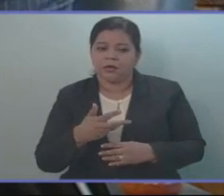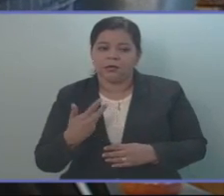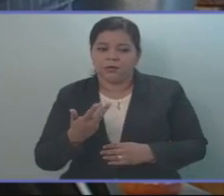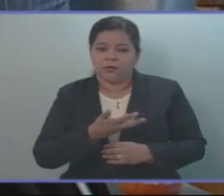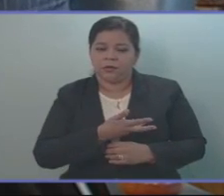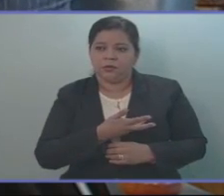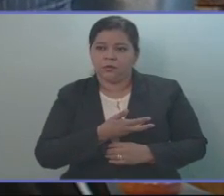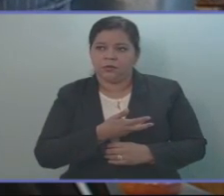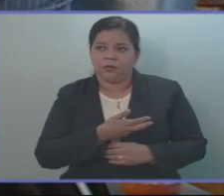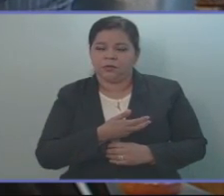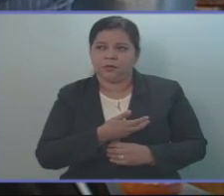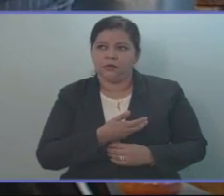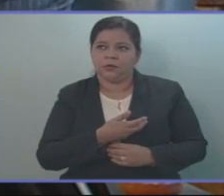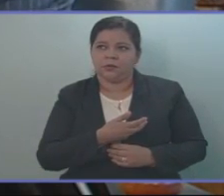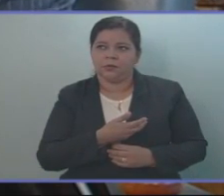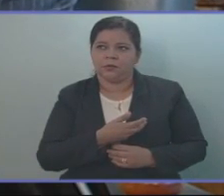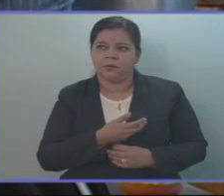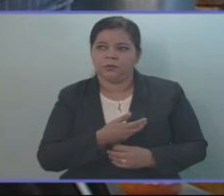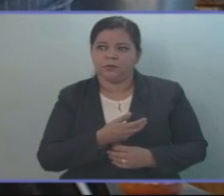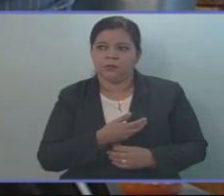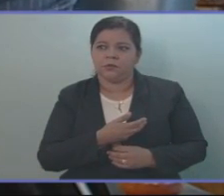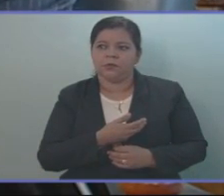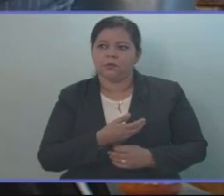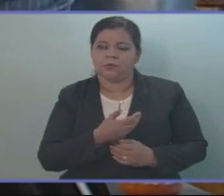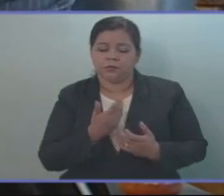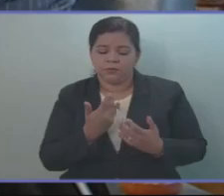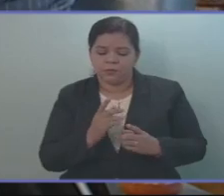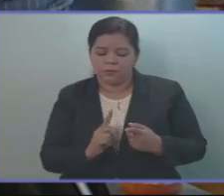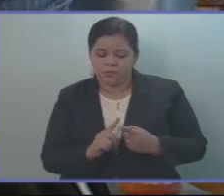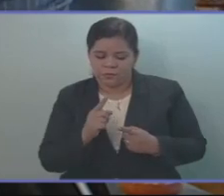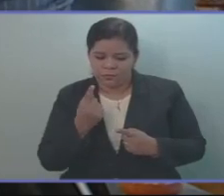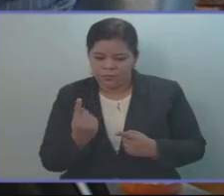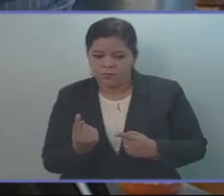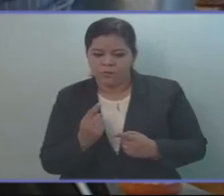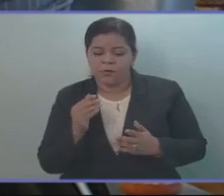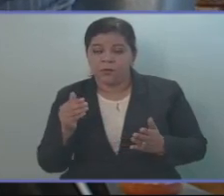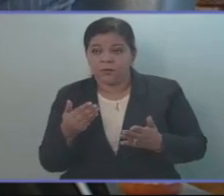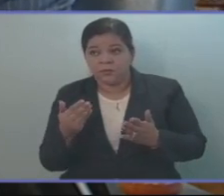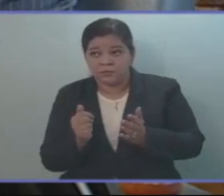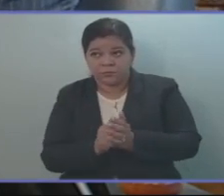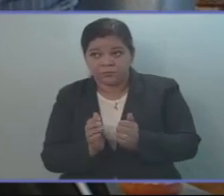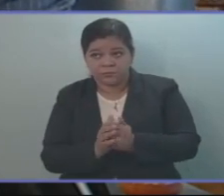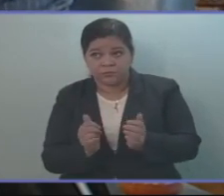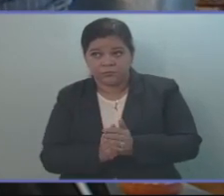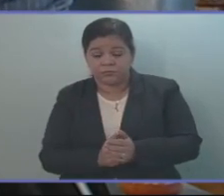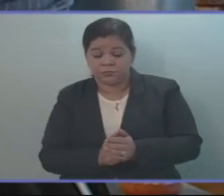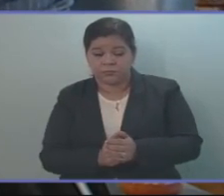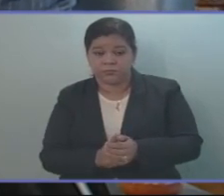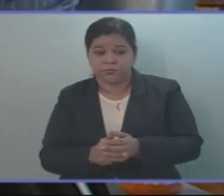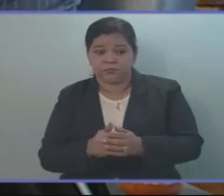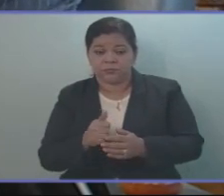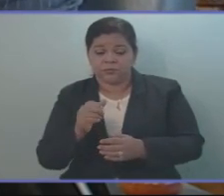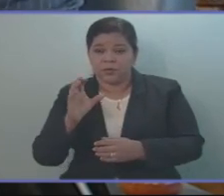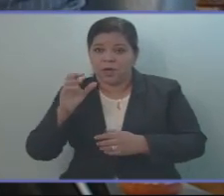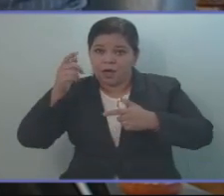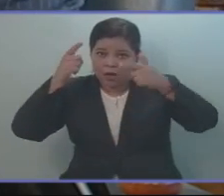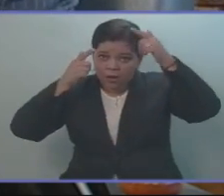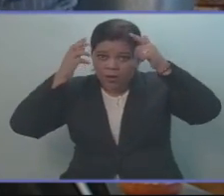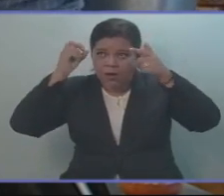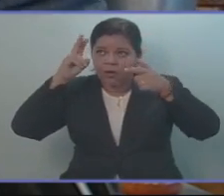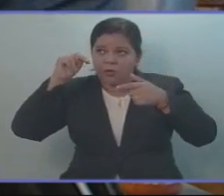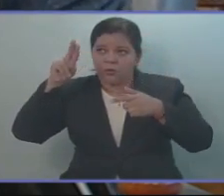en primer lugar, debido a los atrasos de la ONU, propios de la ONU, que